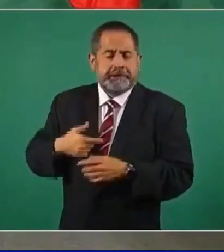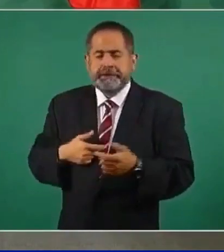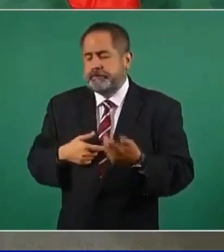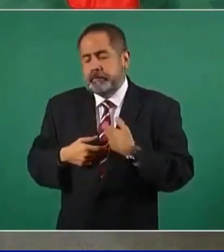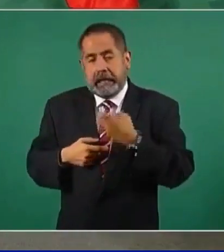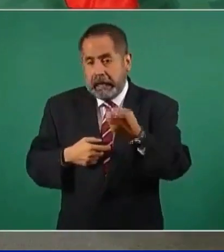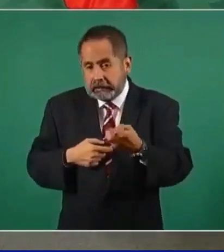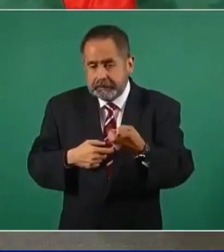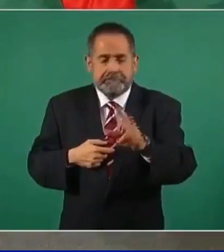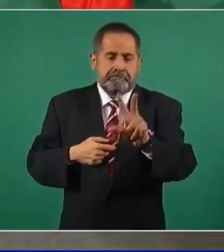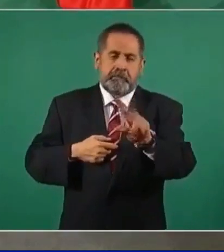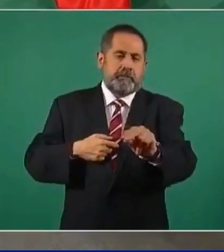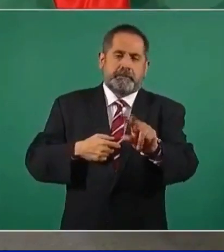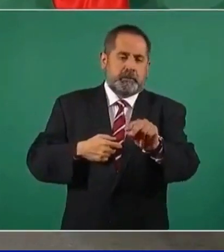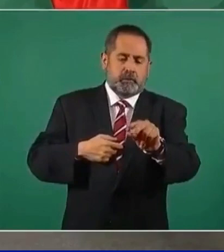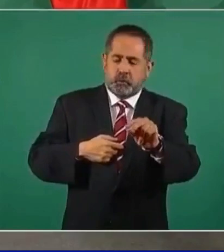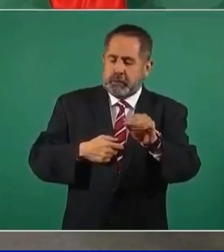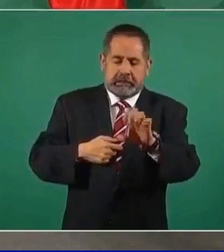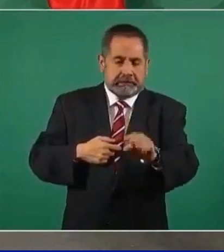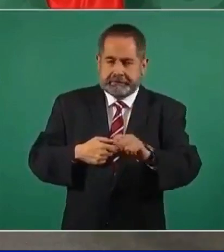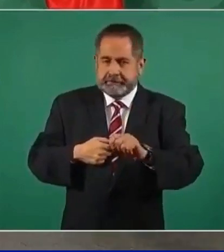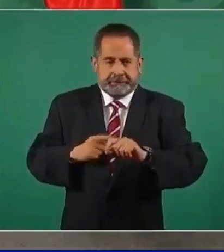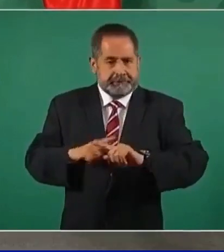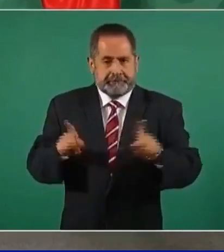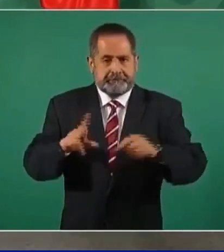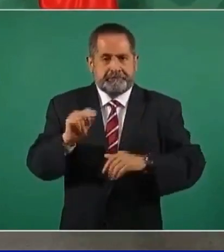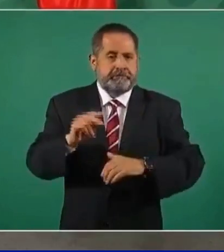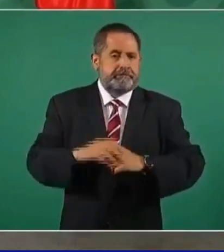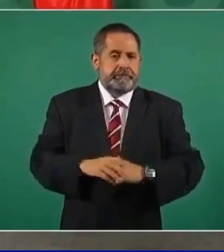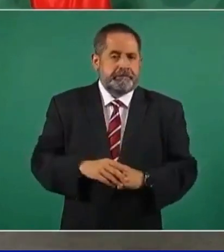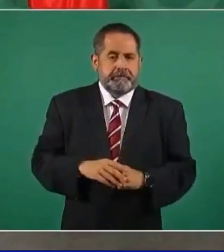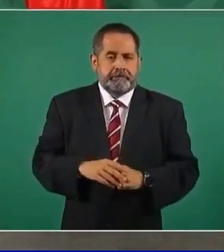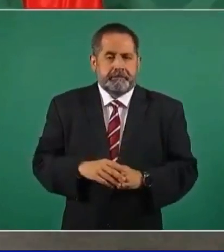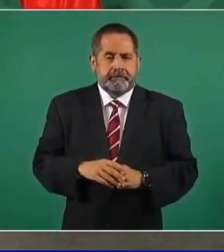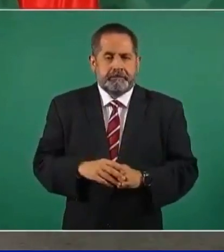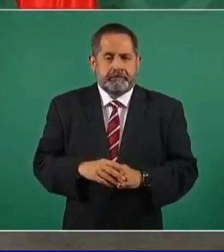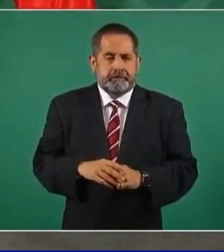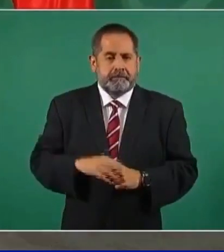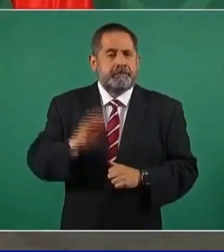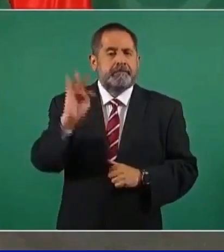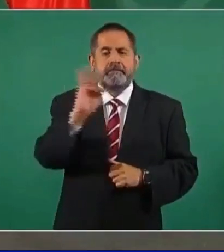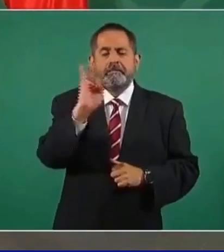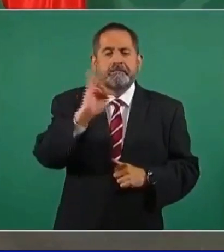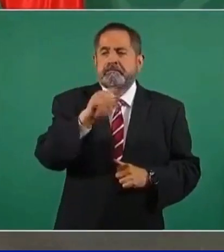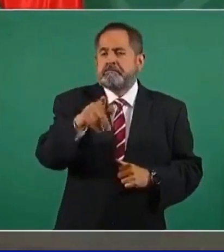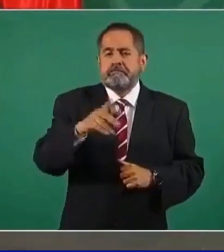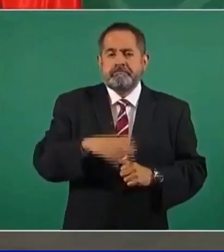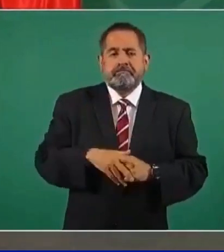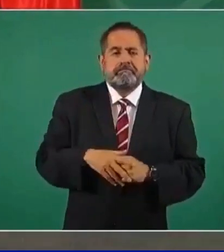puede ser que se trate de una